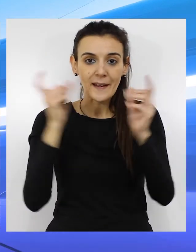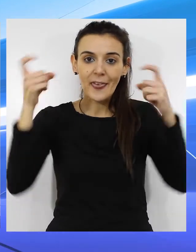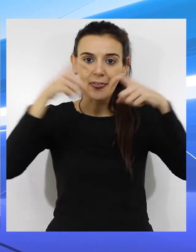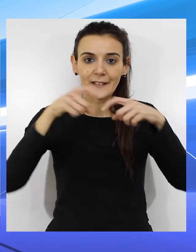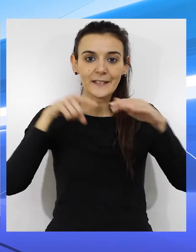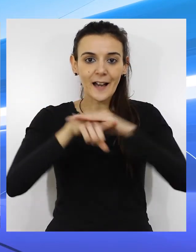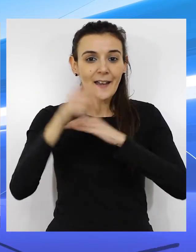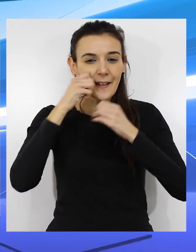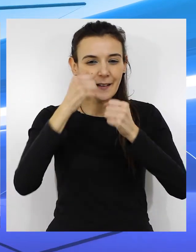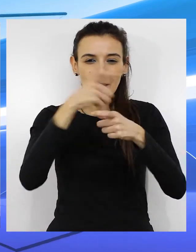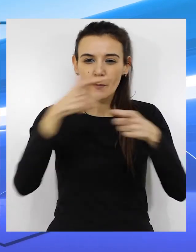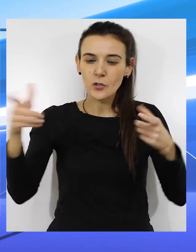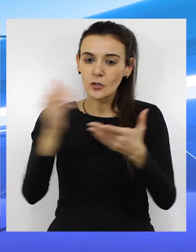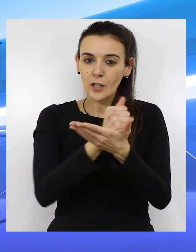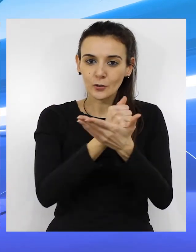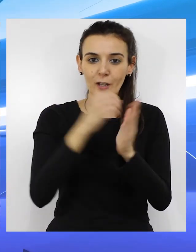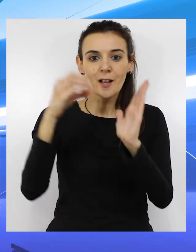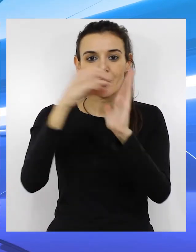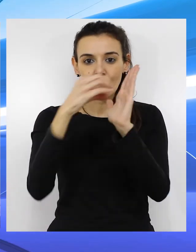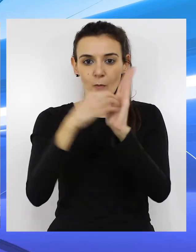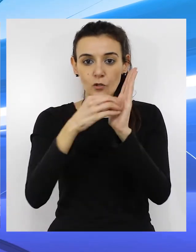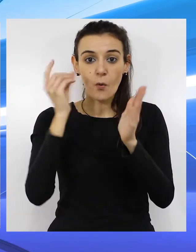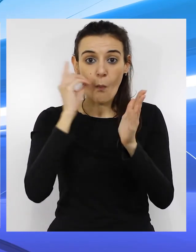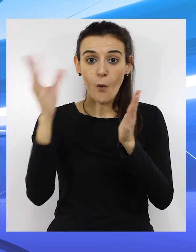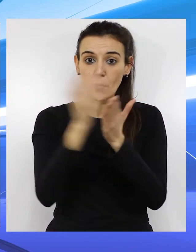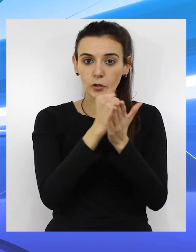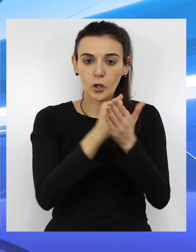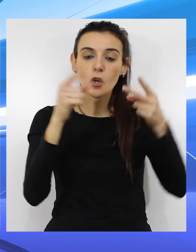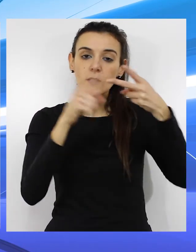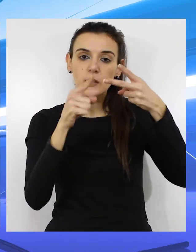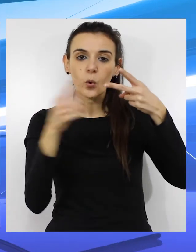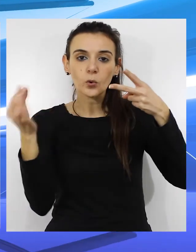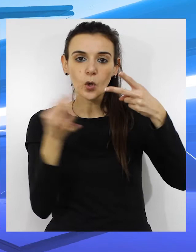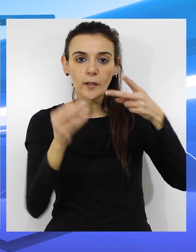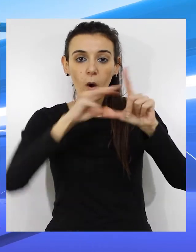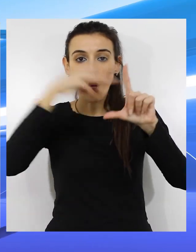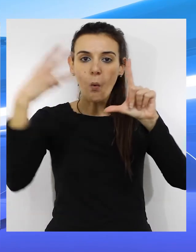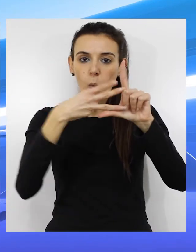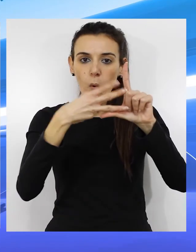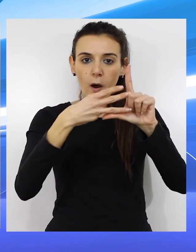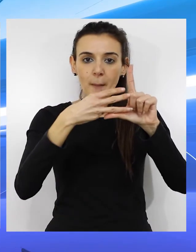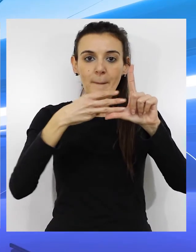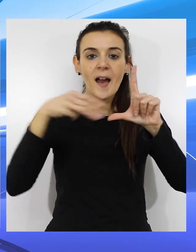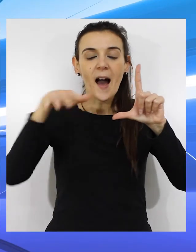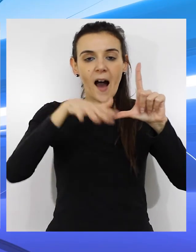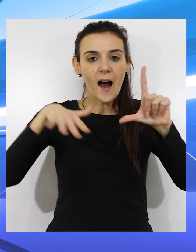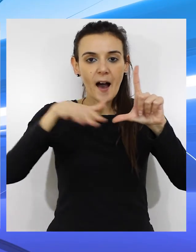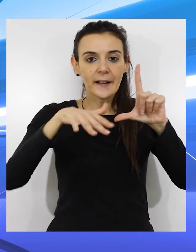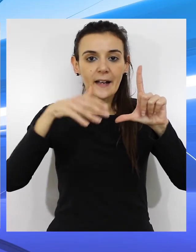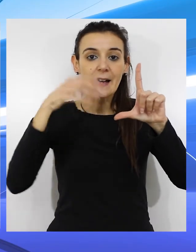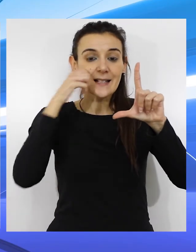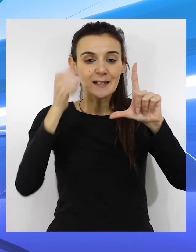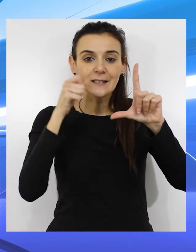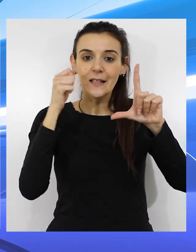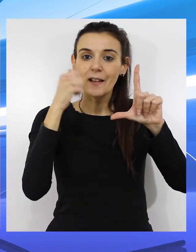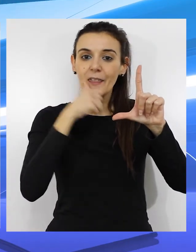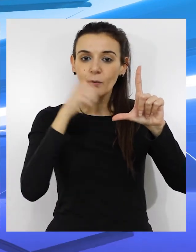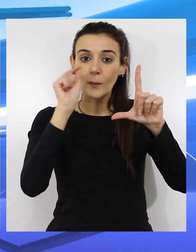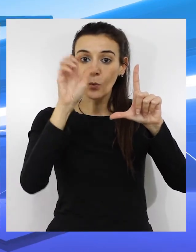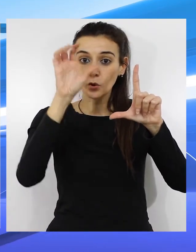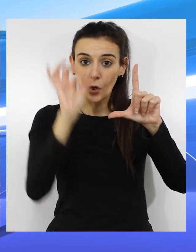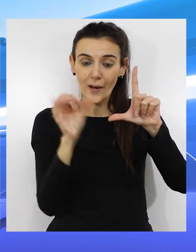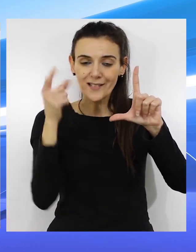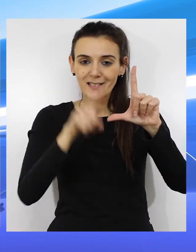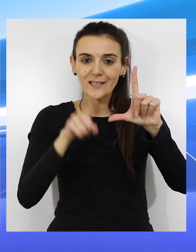Cita Ingesa para todos los dispositivos móviles. Por otro lado, la web areasanitariaceuta.es y